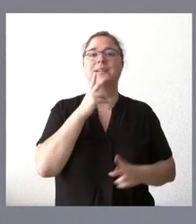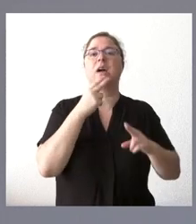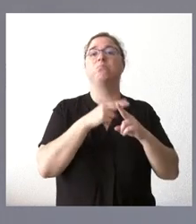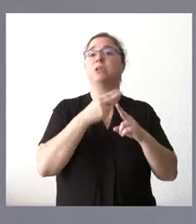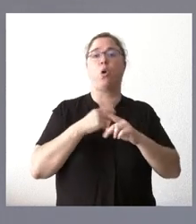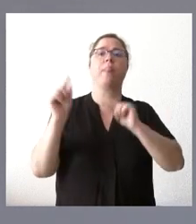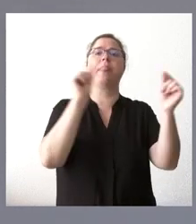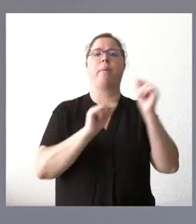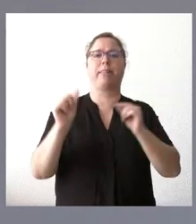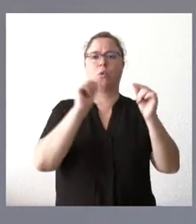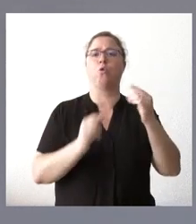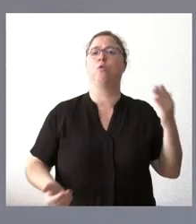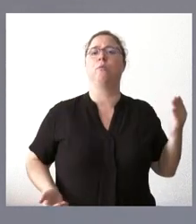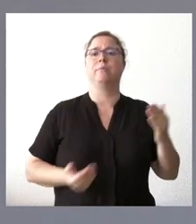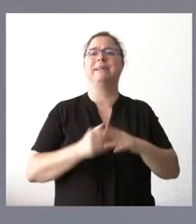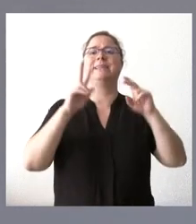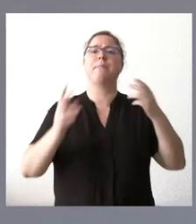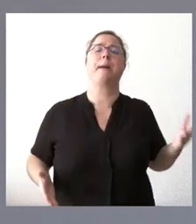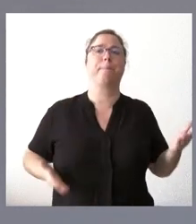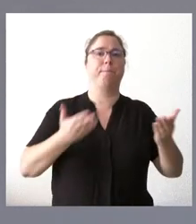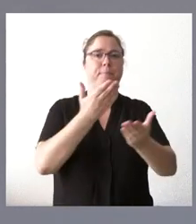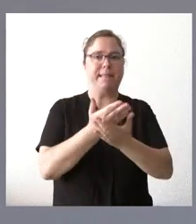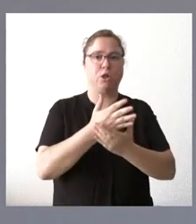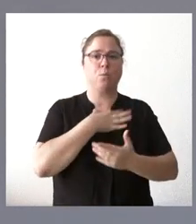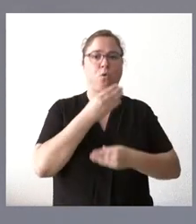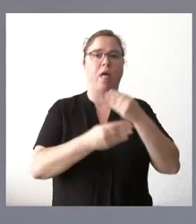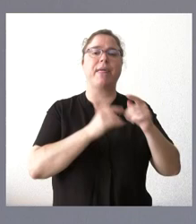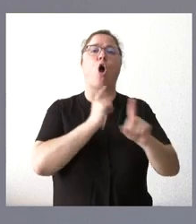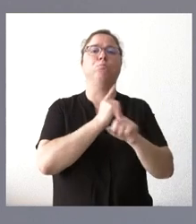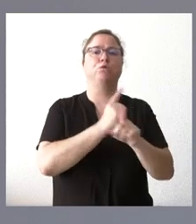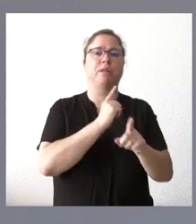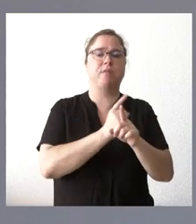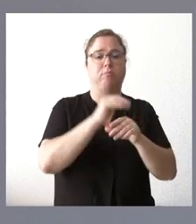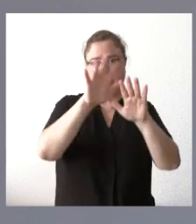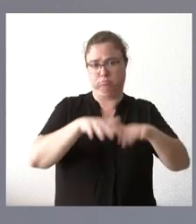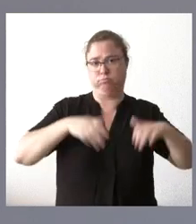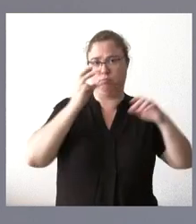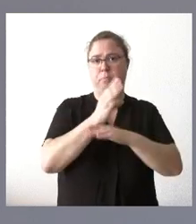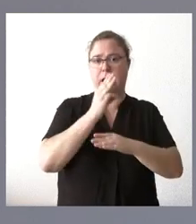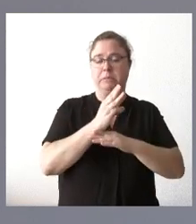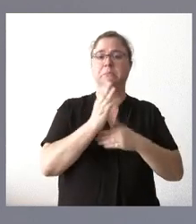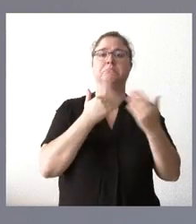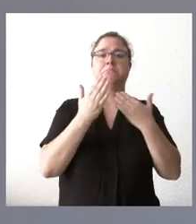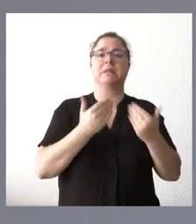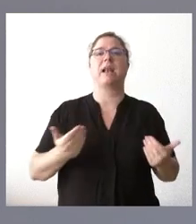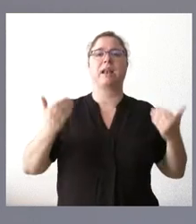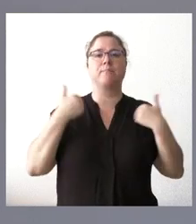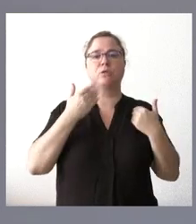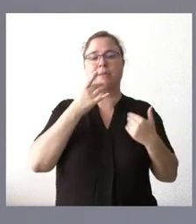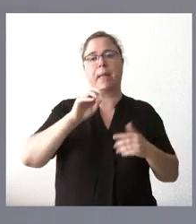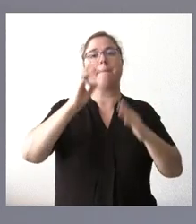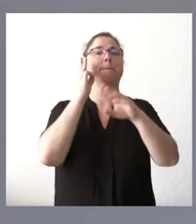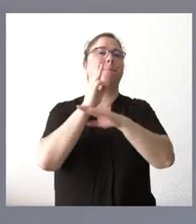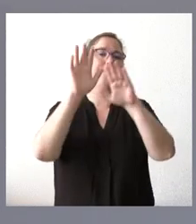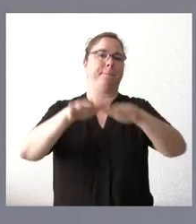hemos debatido hoy el asunto de las peticiones que pueda hacer la oposición parlamentaria y lógicamente eso es algo que responderá al Parlamento